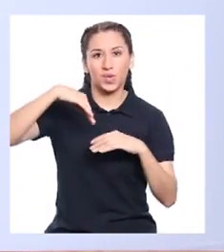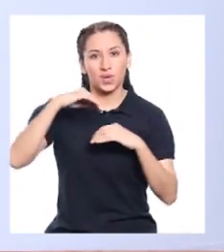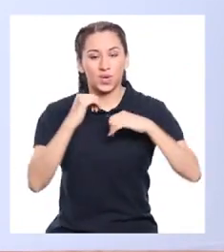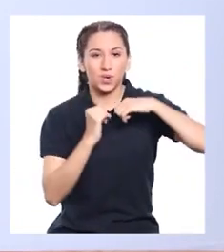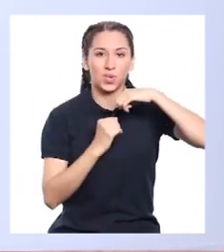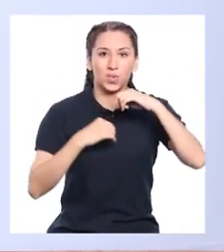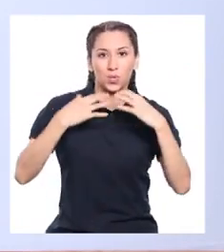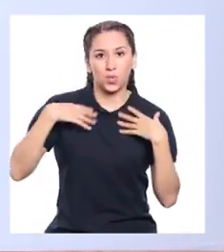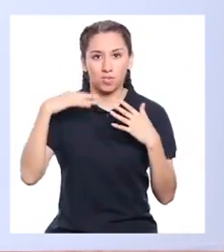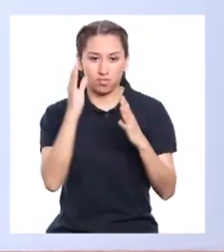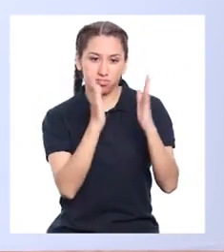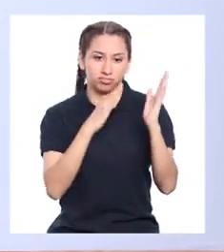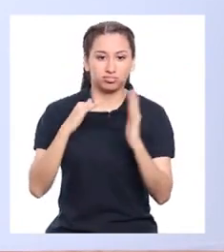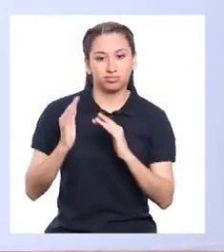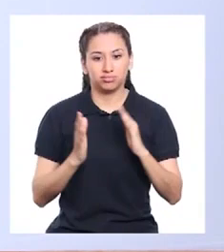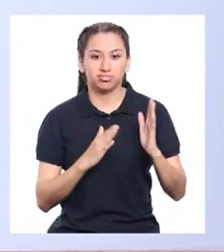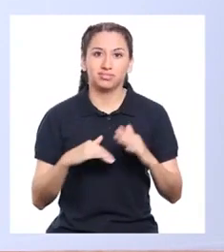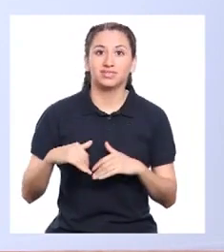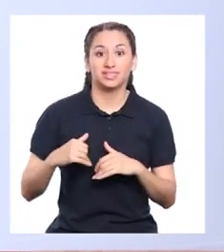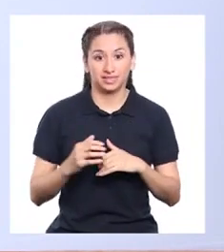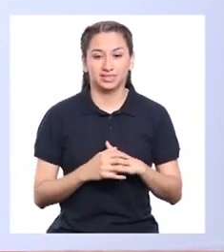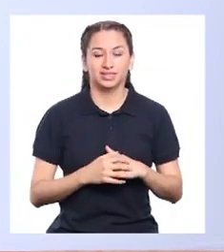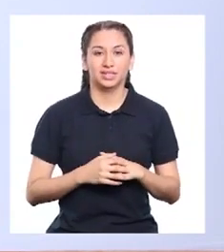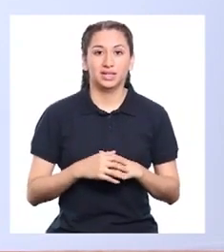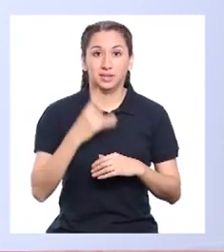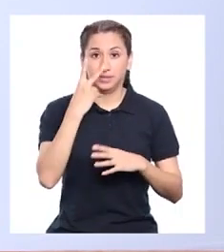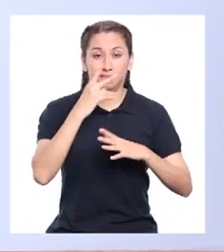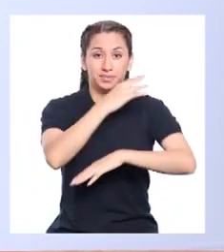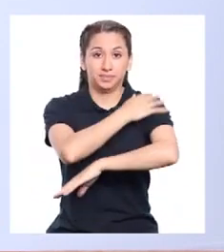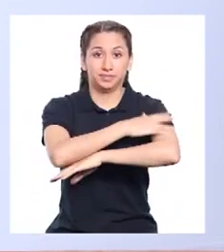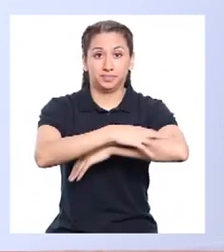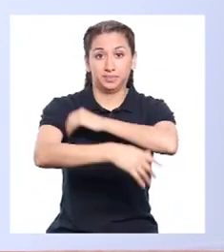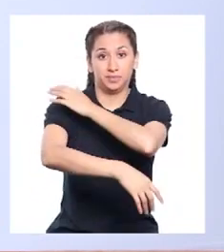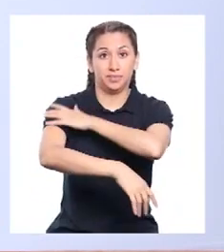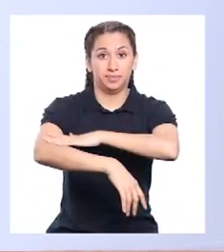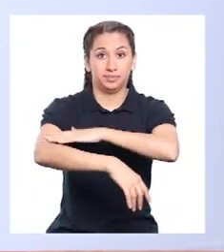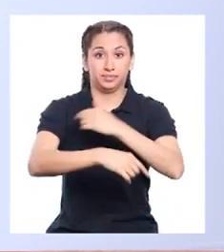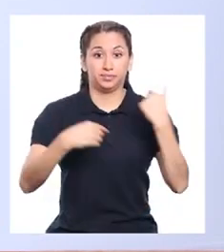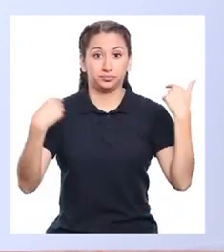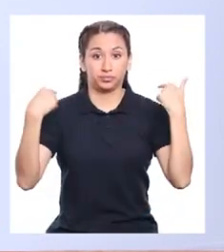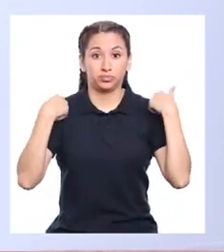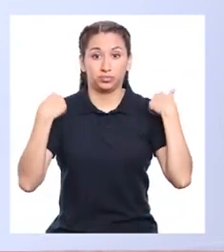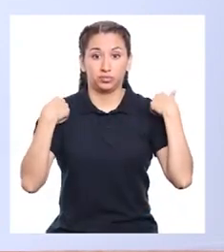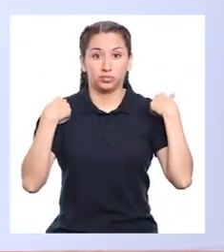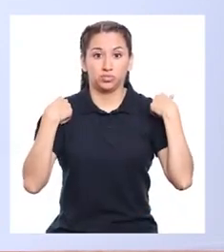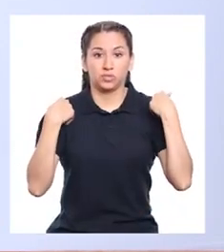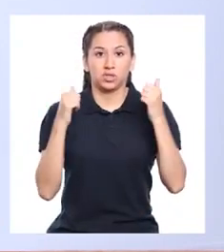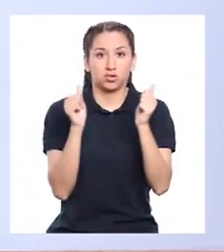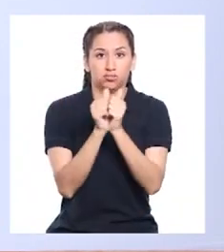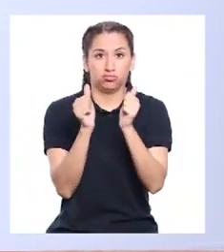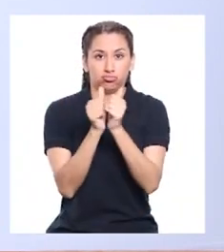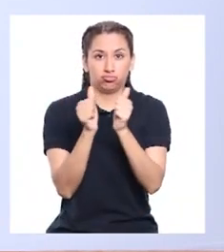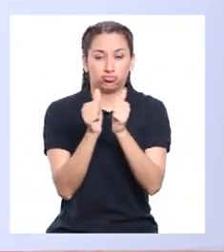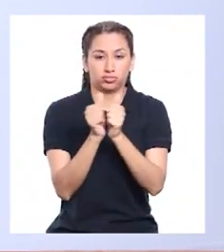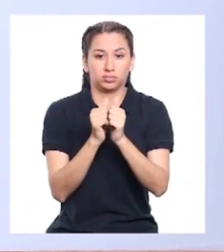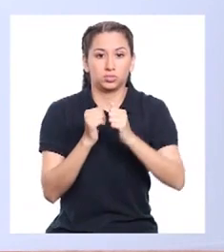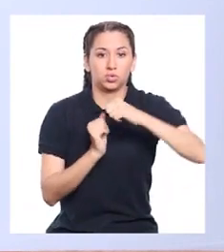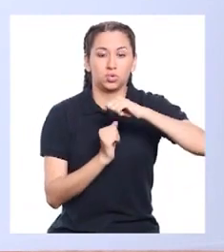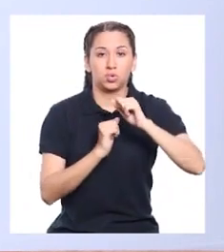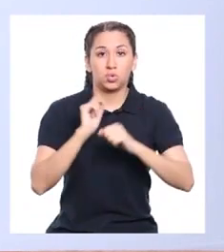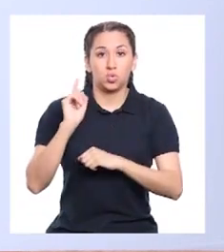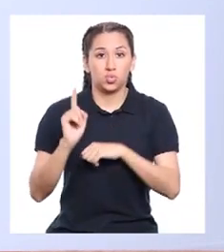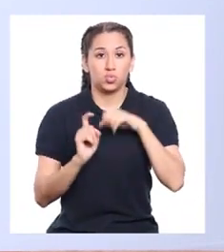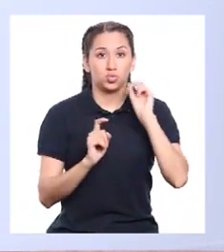ondas con el cuerpo. Presta atención. Los brazos y los hombros se mueven a este ritmo. Un,